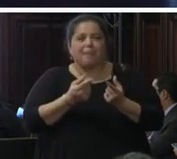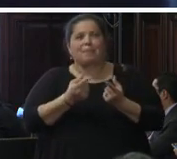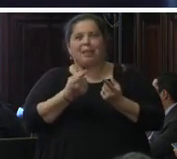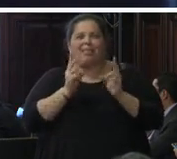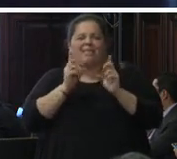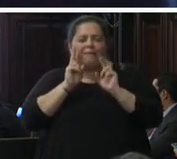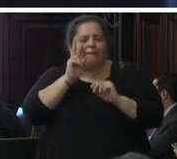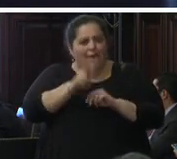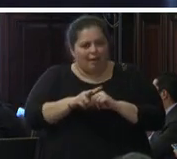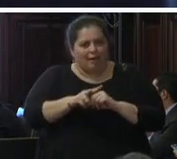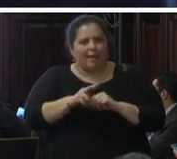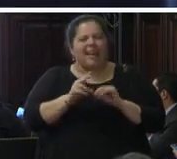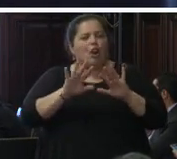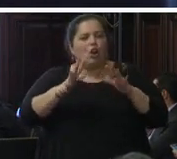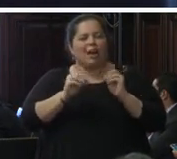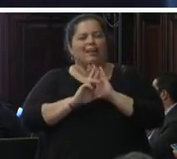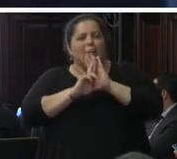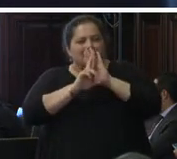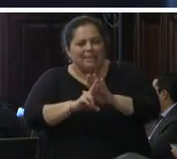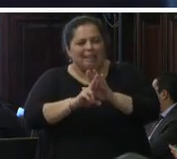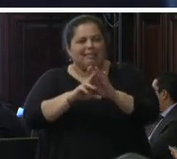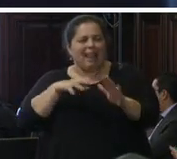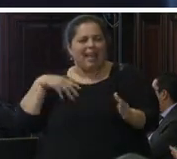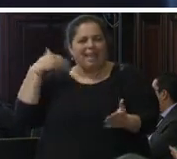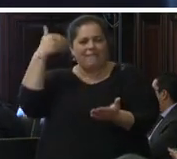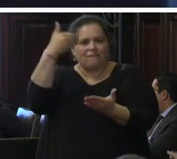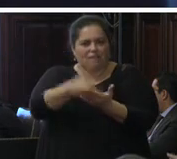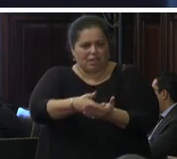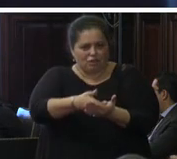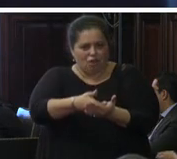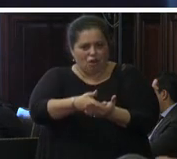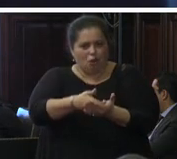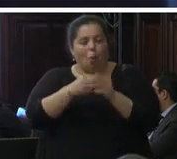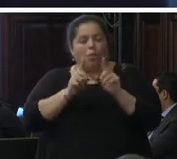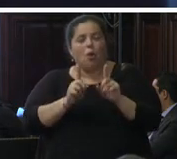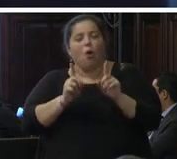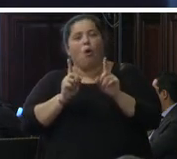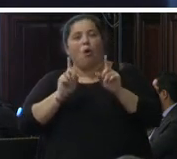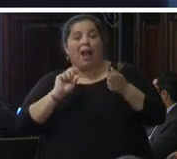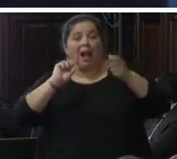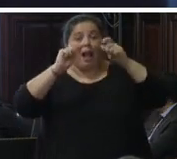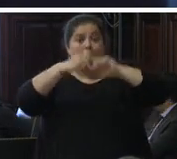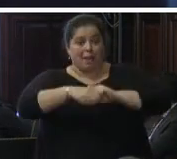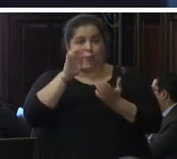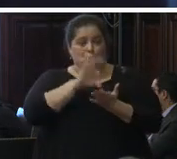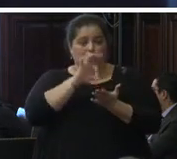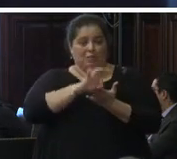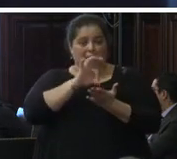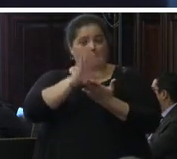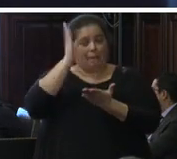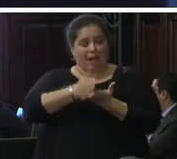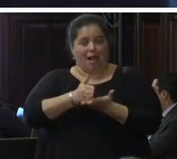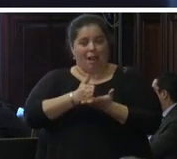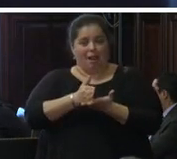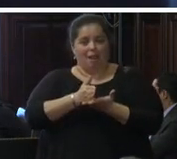de lo que representa la inversión en un cambio de sistema penal